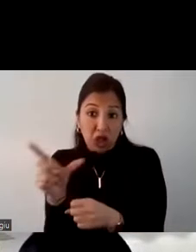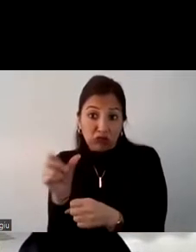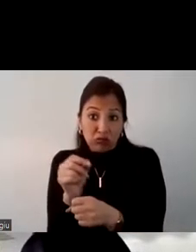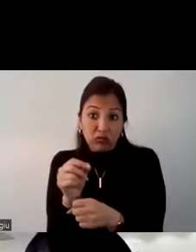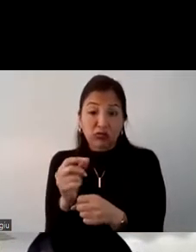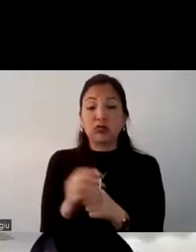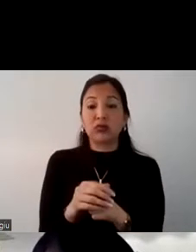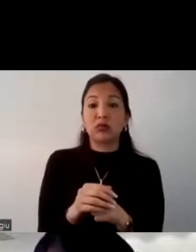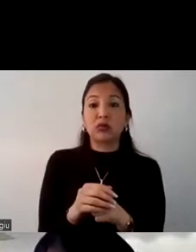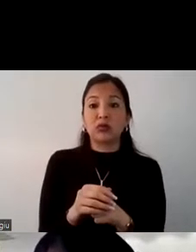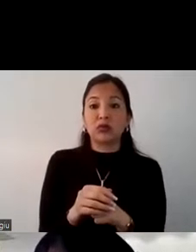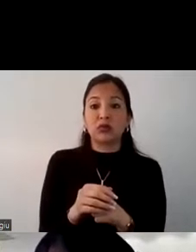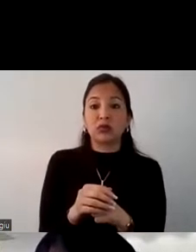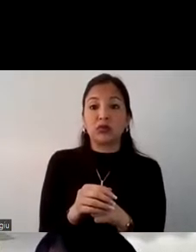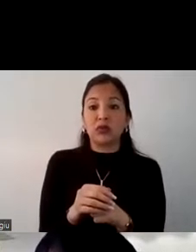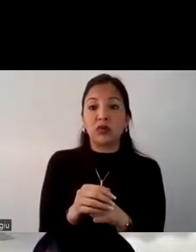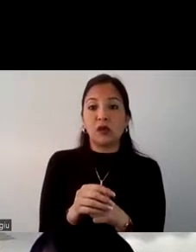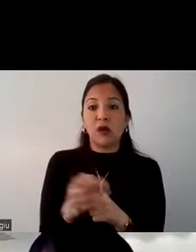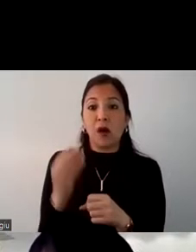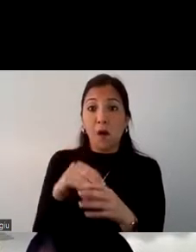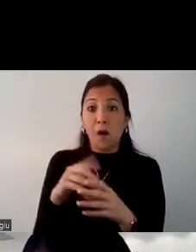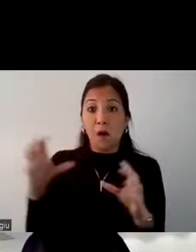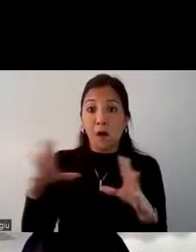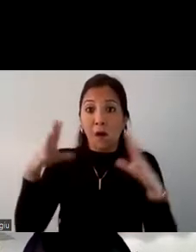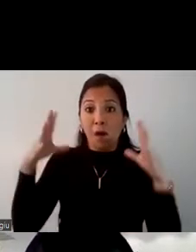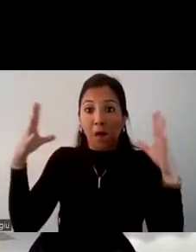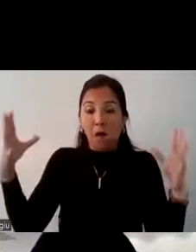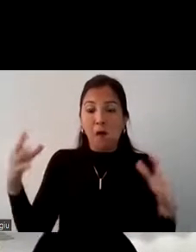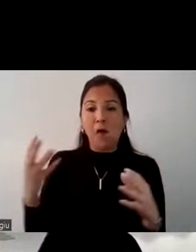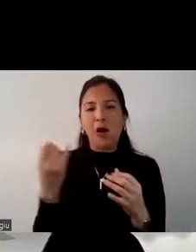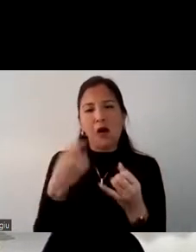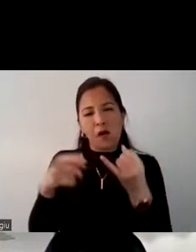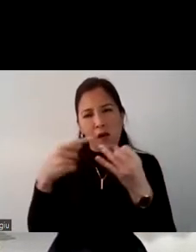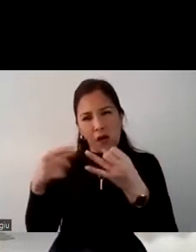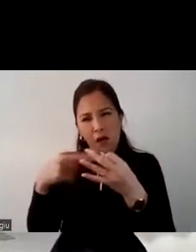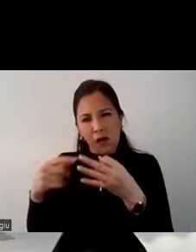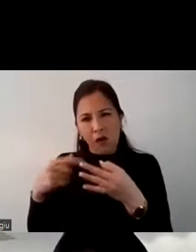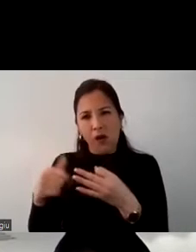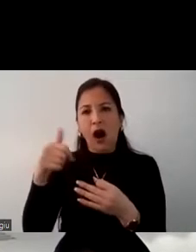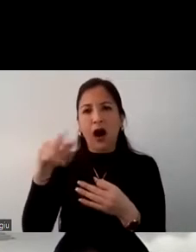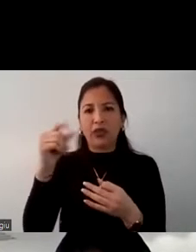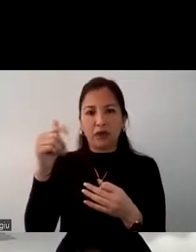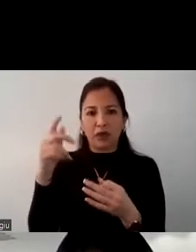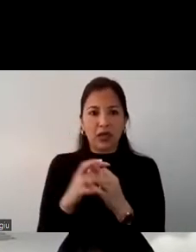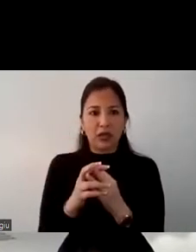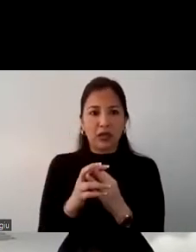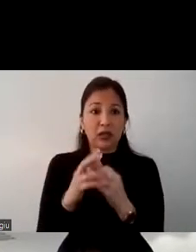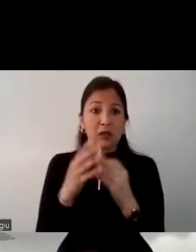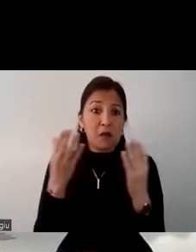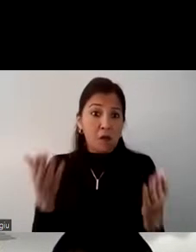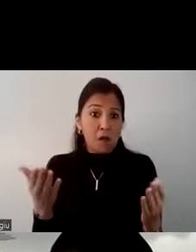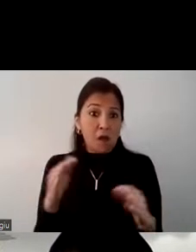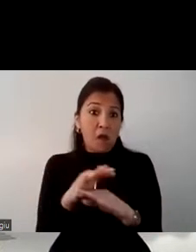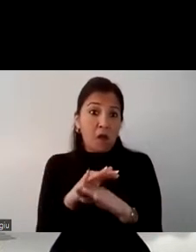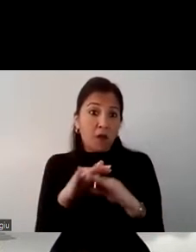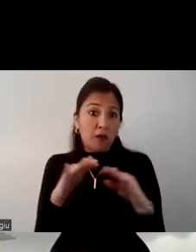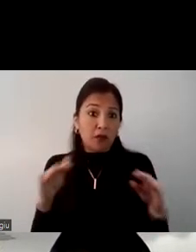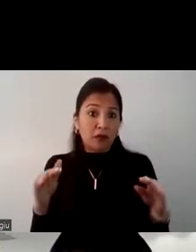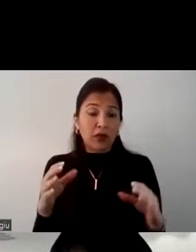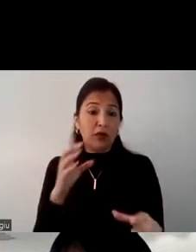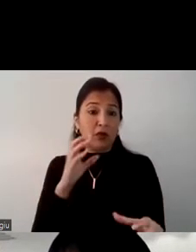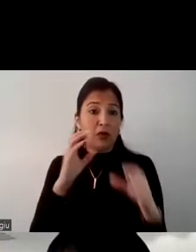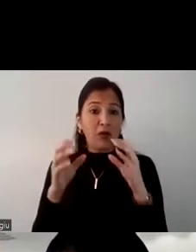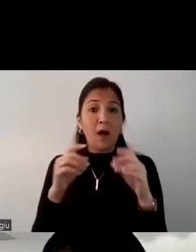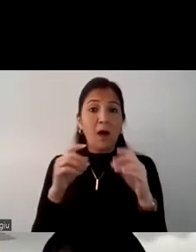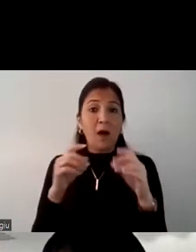ellos buscan y que puedan engrandecerla con distintas actividades y eso sería por mi parte lo que ha sido el